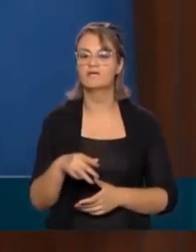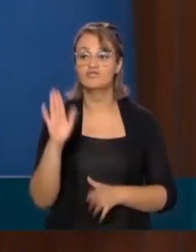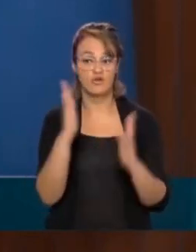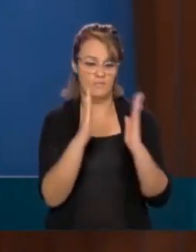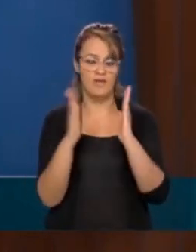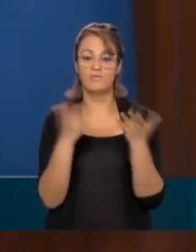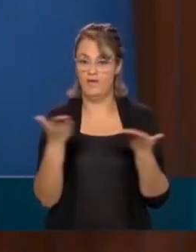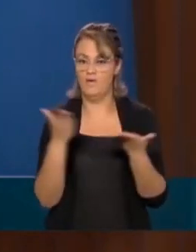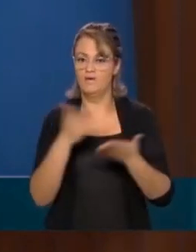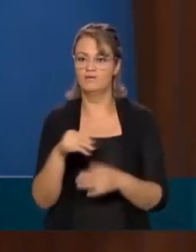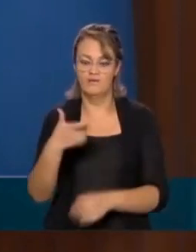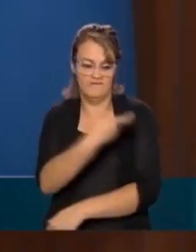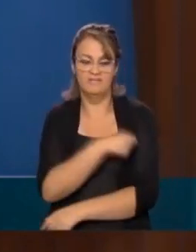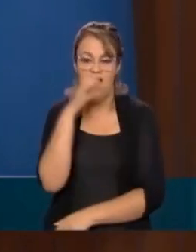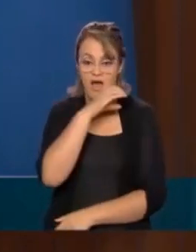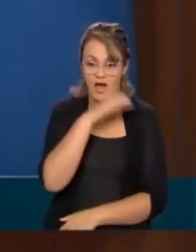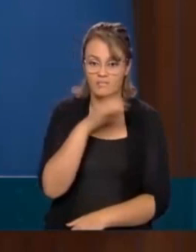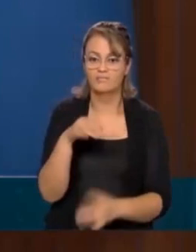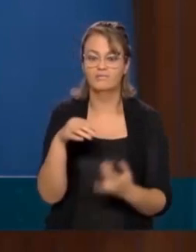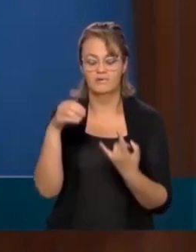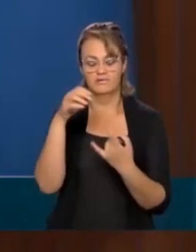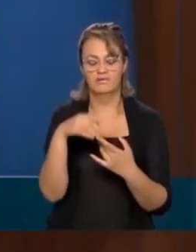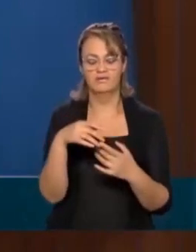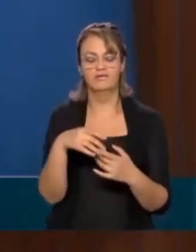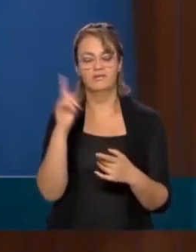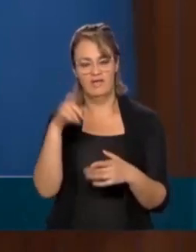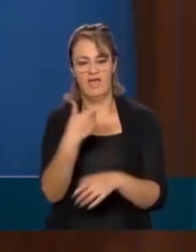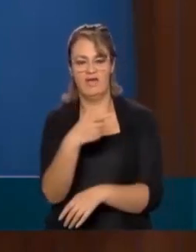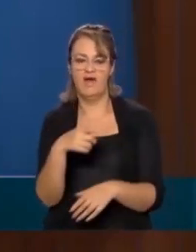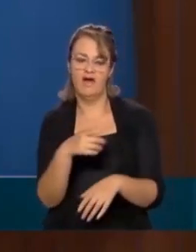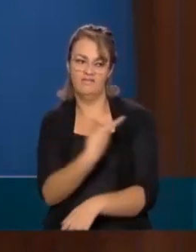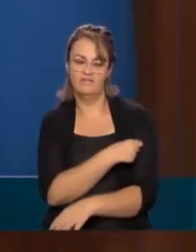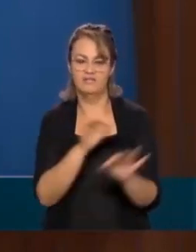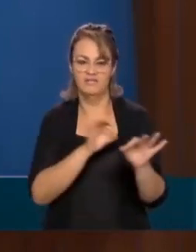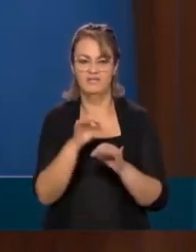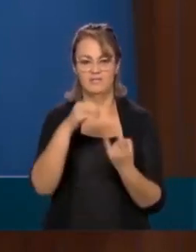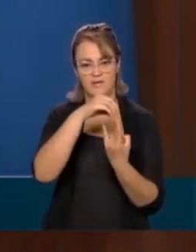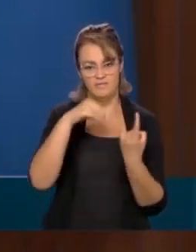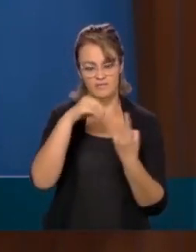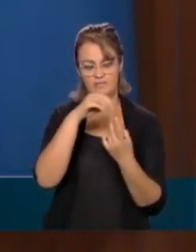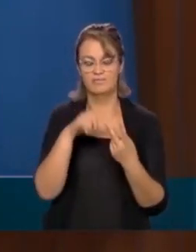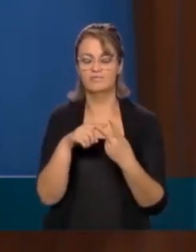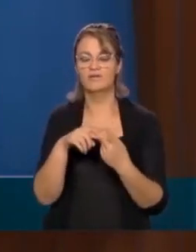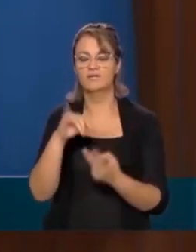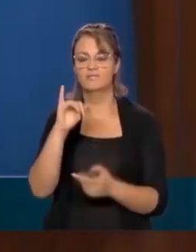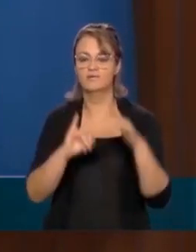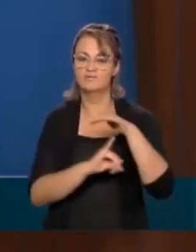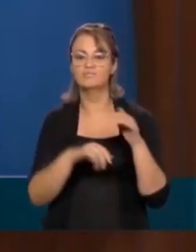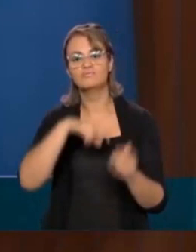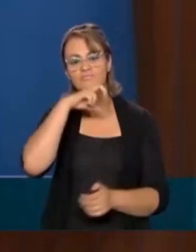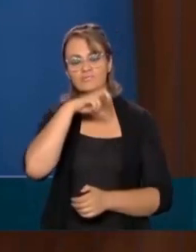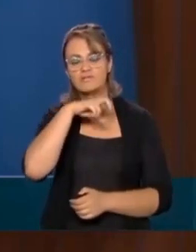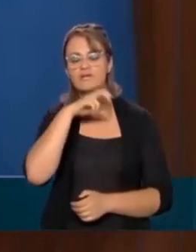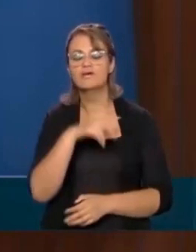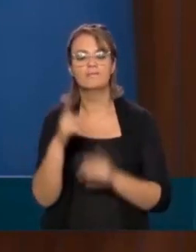vacunas de la Fundación Osvaldo Cruz y del Instituto Butantan, destinadas al combate de la pandemia por coronavirus, acompañando